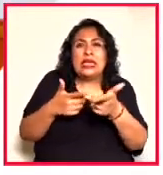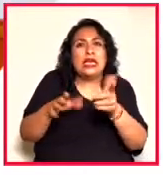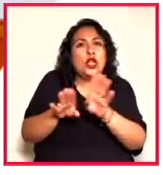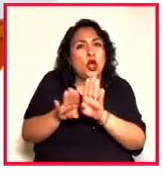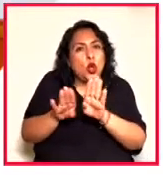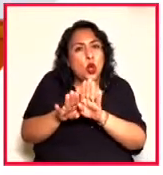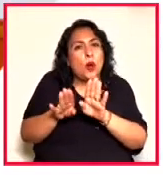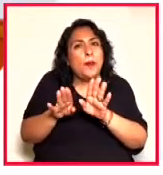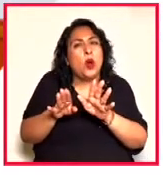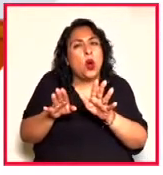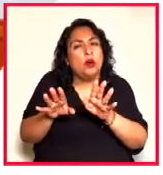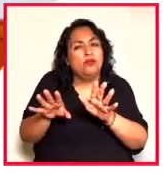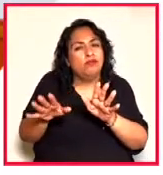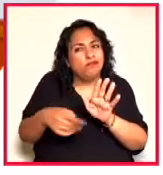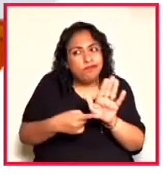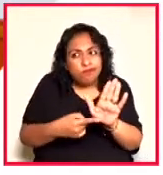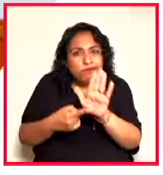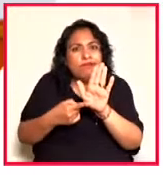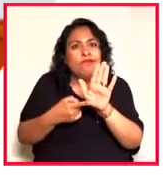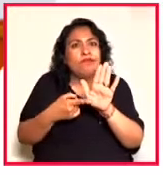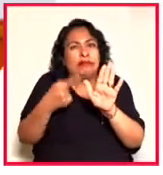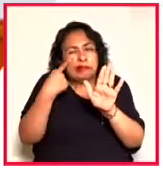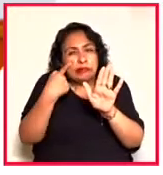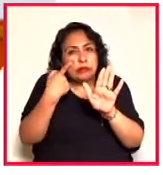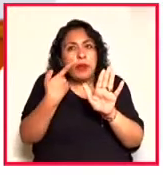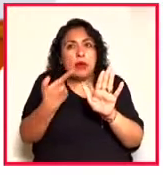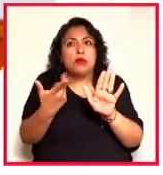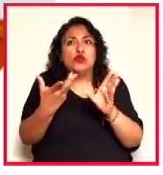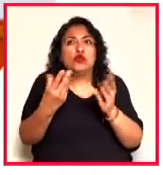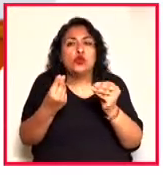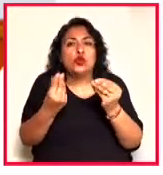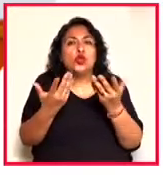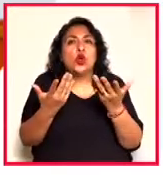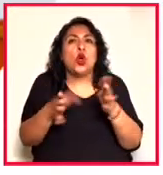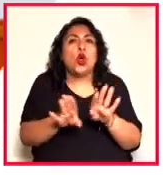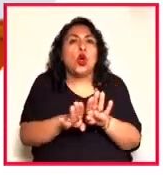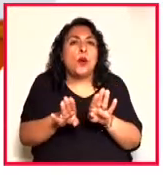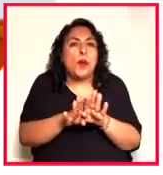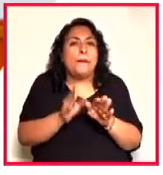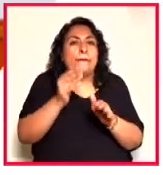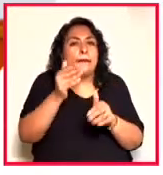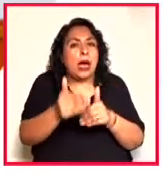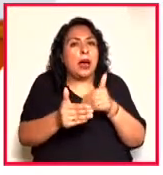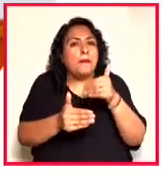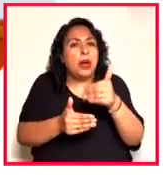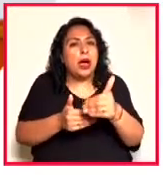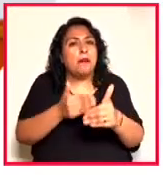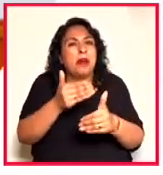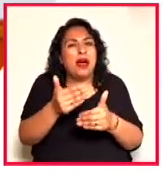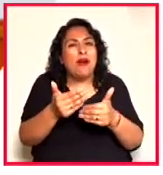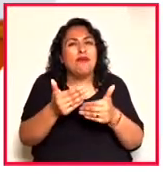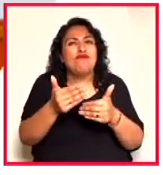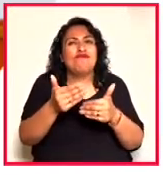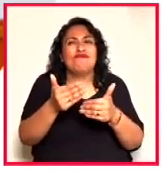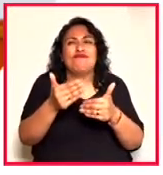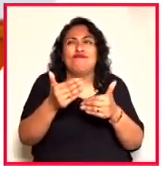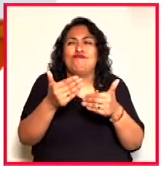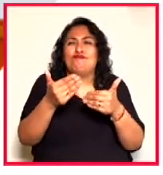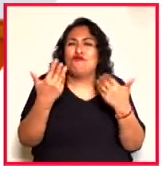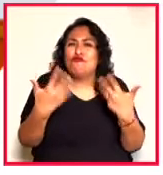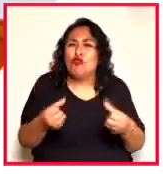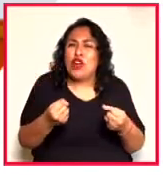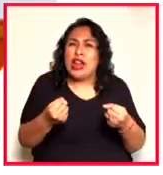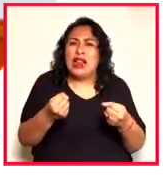presente, Laura, que es un ascendente proceso de racismo, de discriminación, de